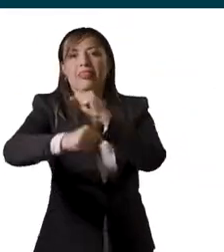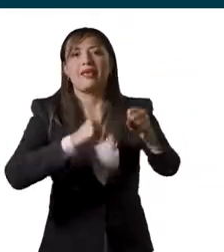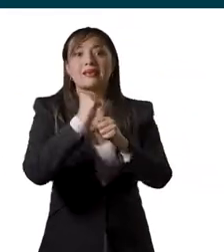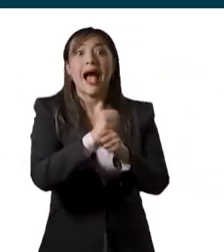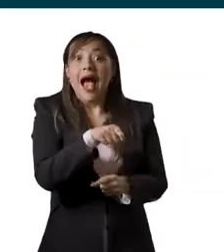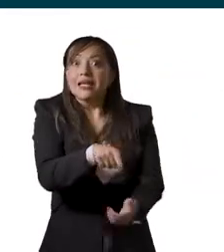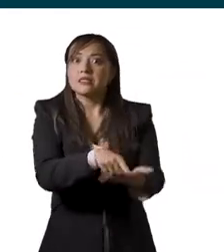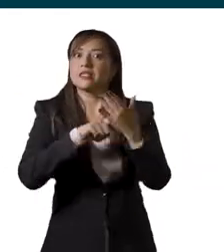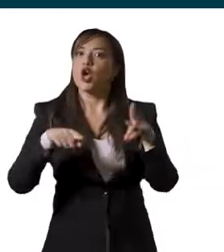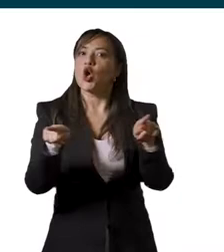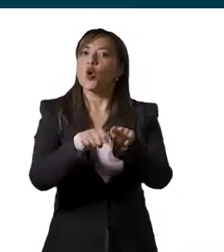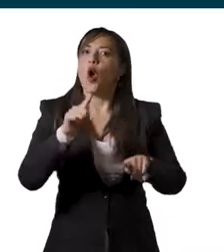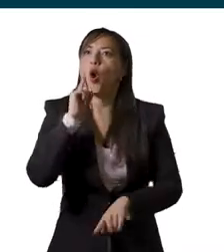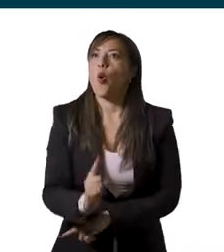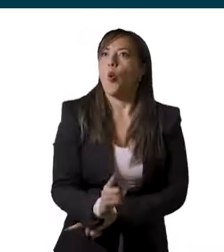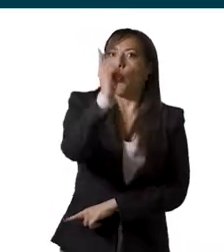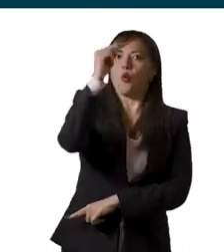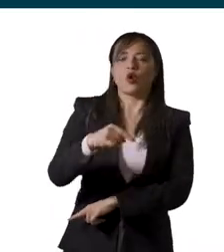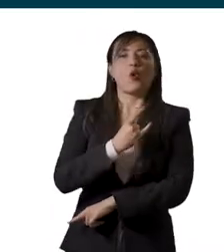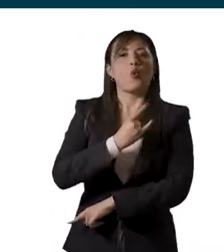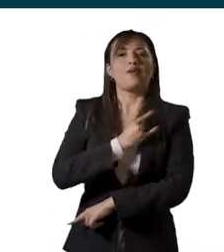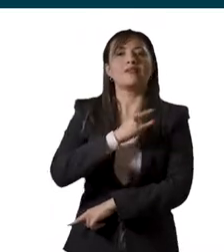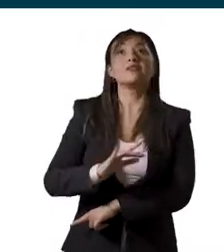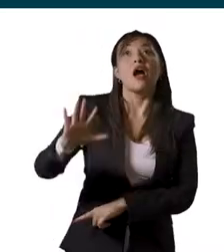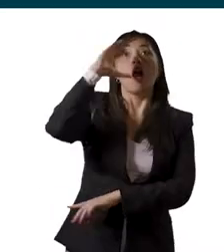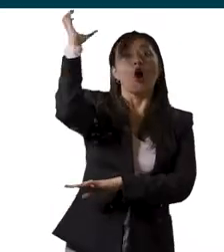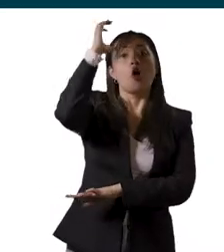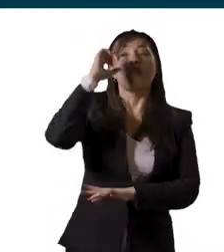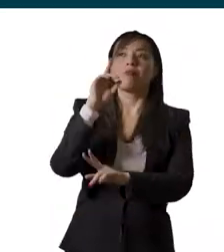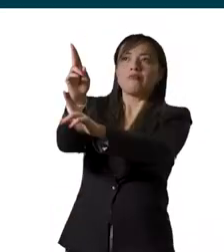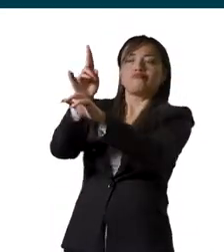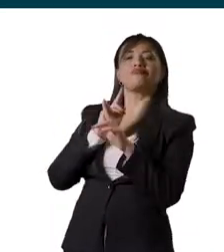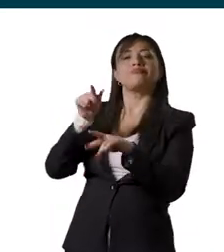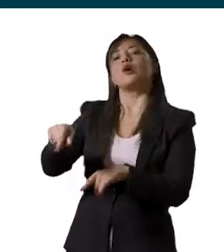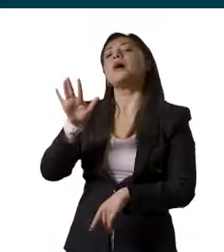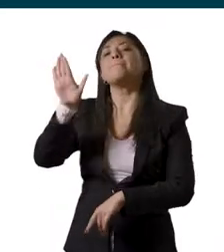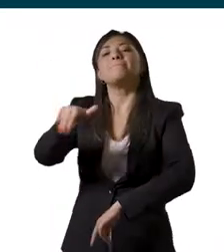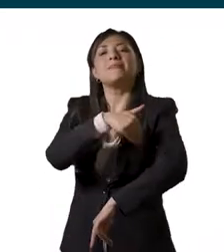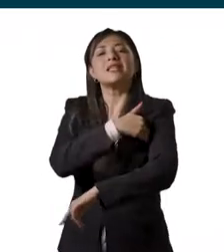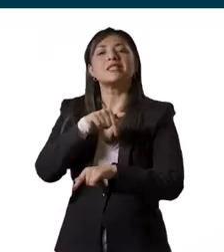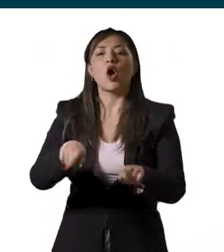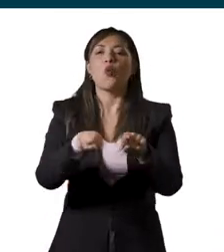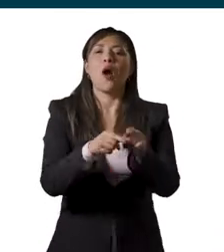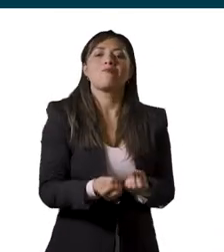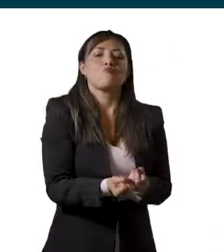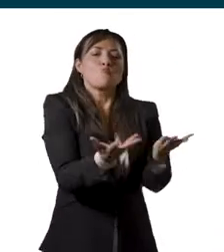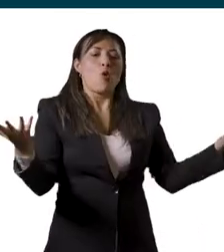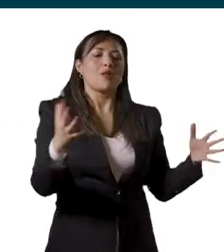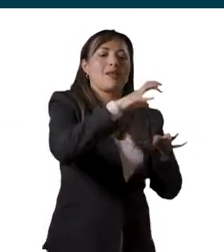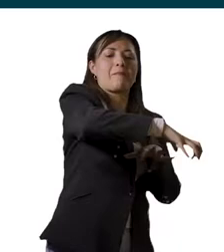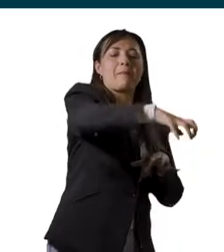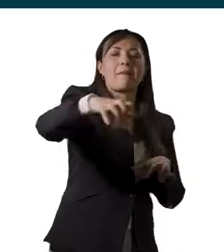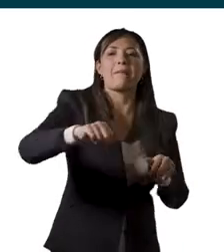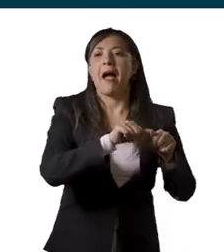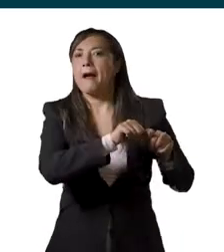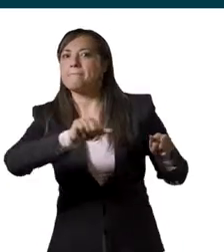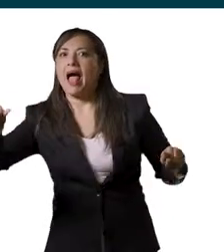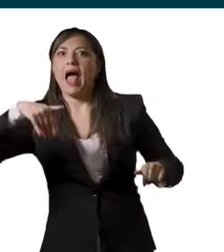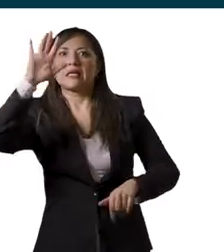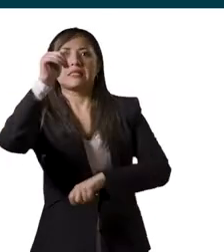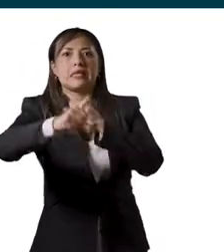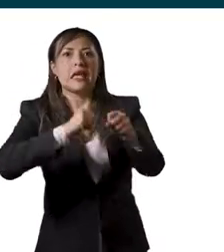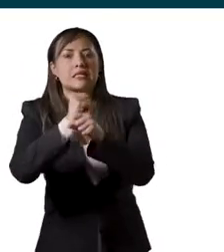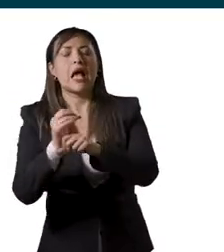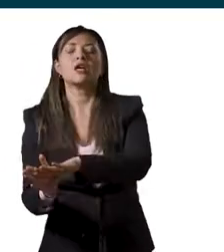años. Este hecho la hace la única universidad del país que recibe la acreditación multicampus con la máxima vigencia.